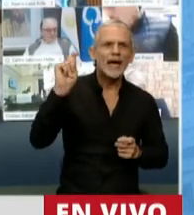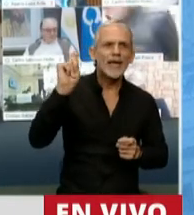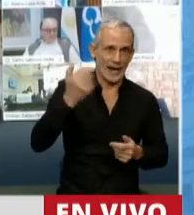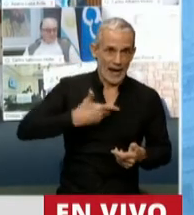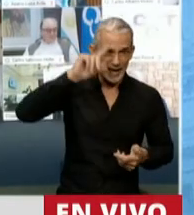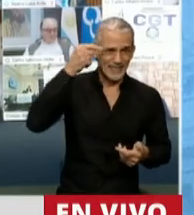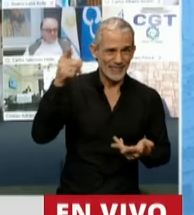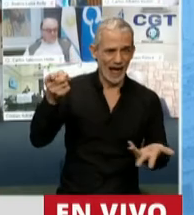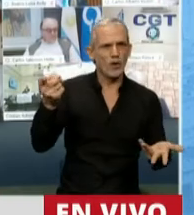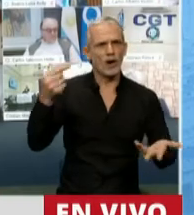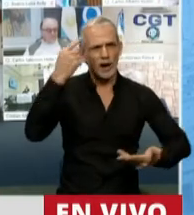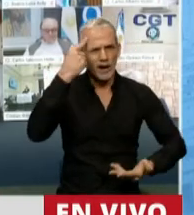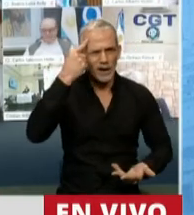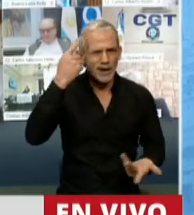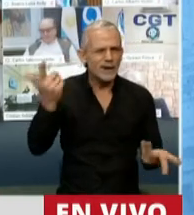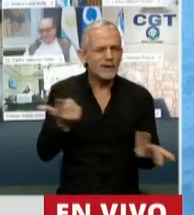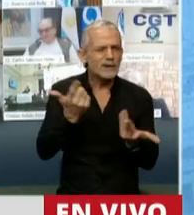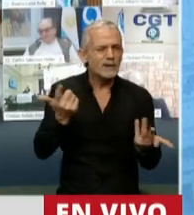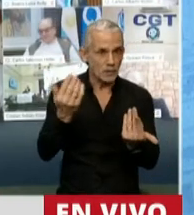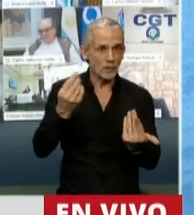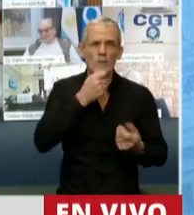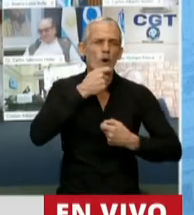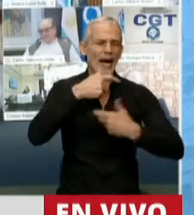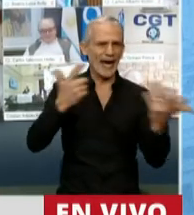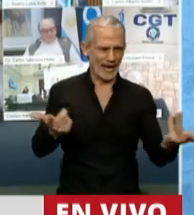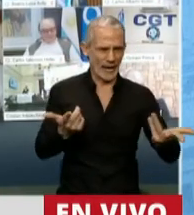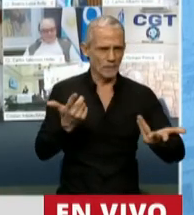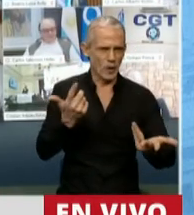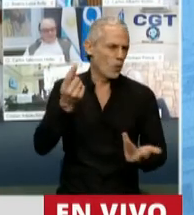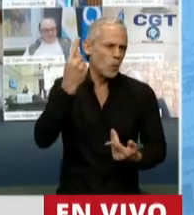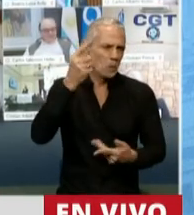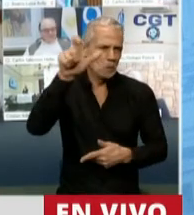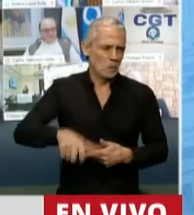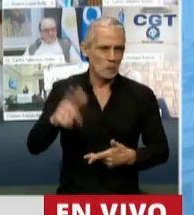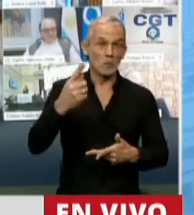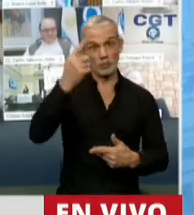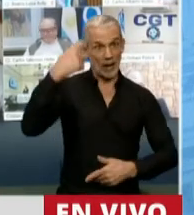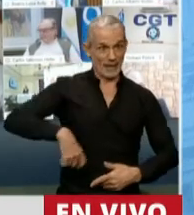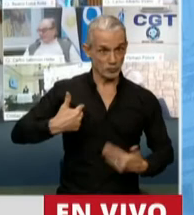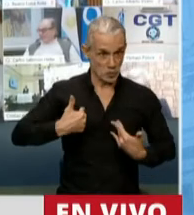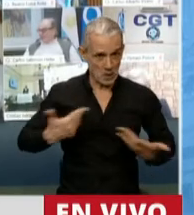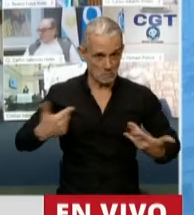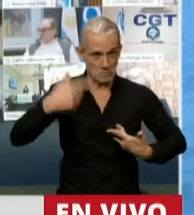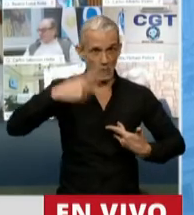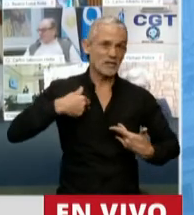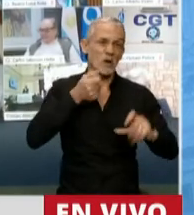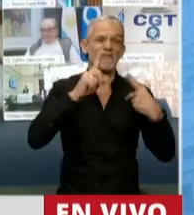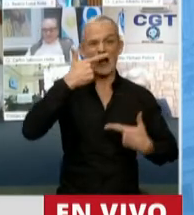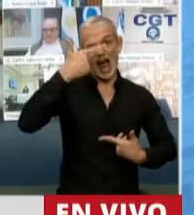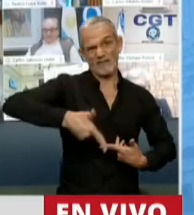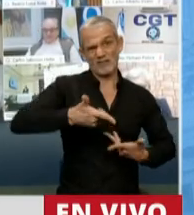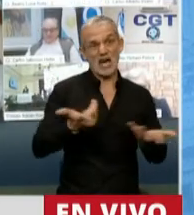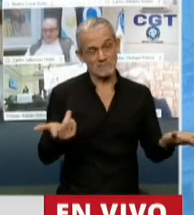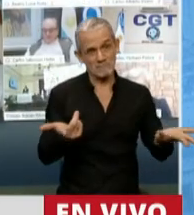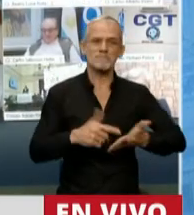Y entonces nos preguntamos y imaginemos un ejemplo o un caso. El de un contribuyente vendedor de combustibles